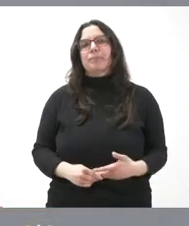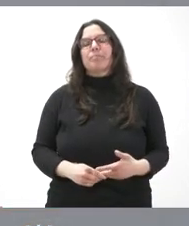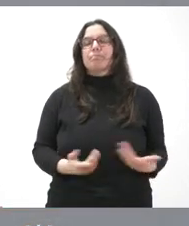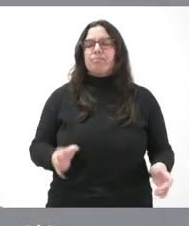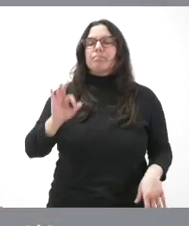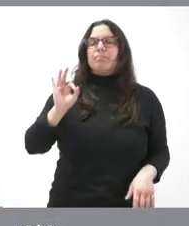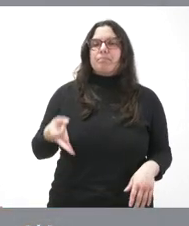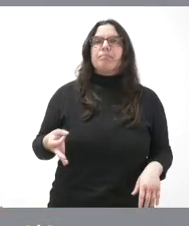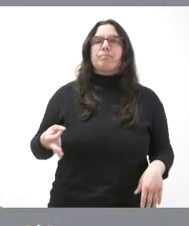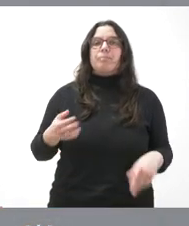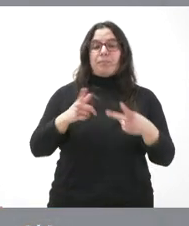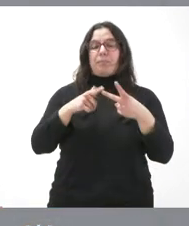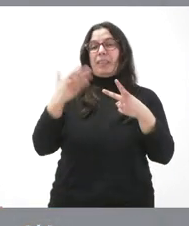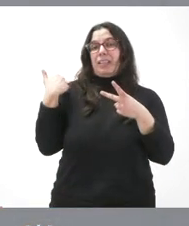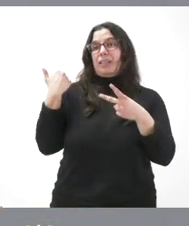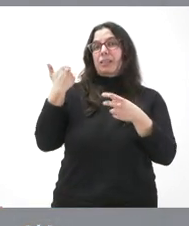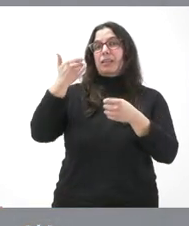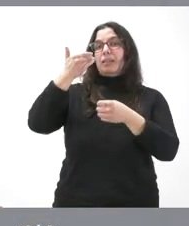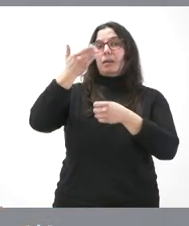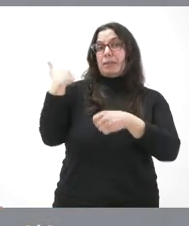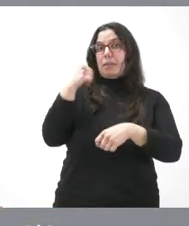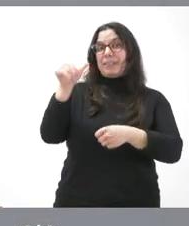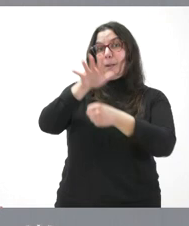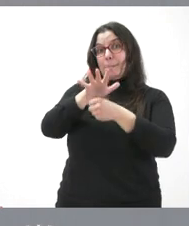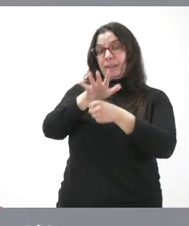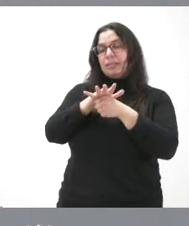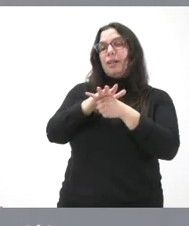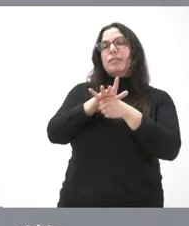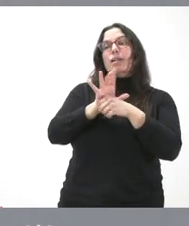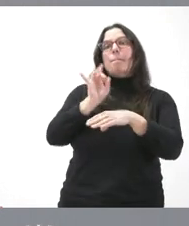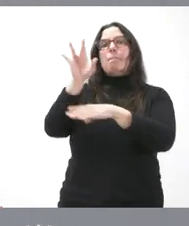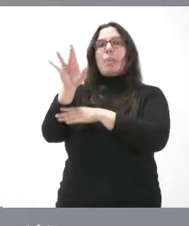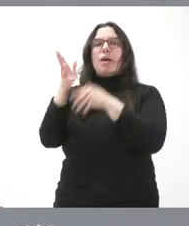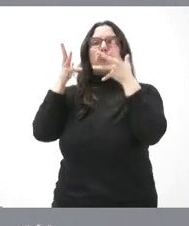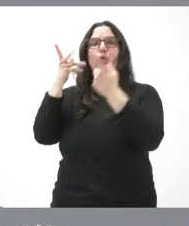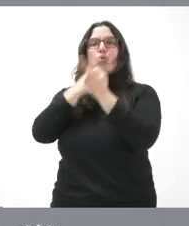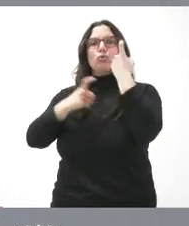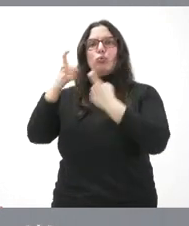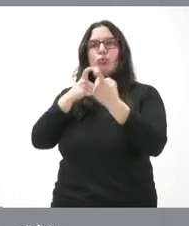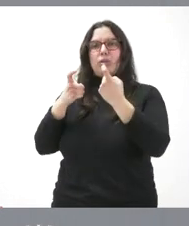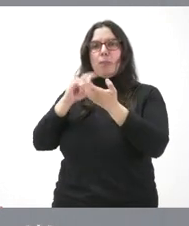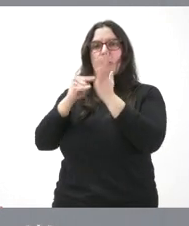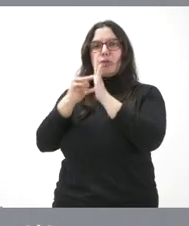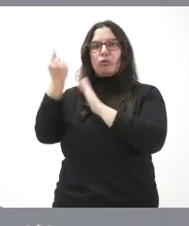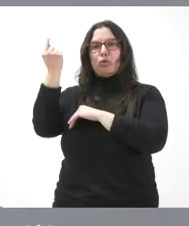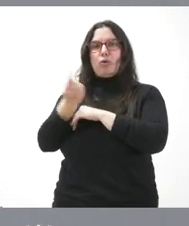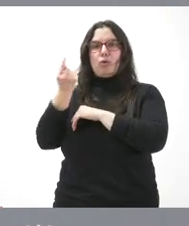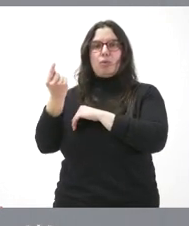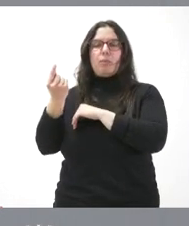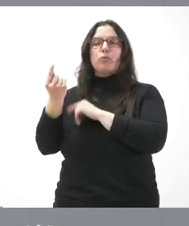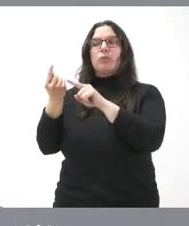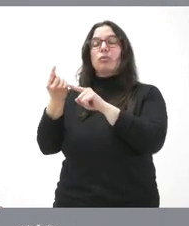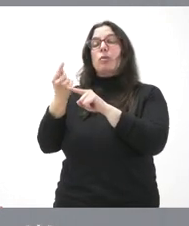Efectivamente, se envió el martes pasado al consultivo y creo que el plazo en el trámite de urgencia son 15 días, con lo cual